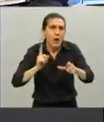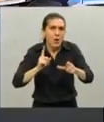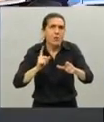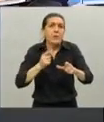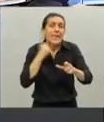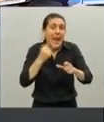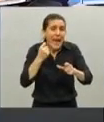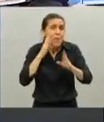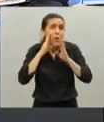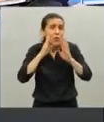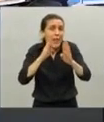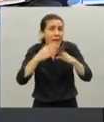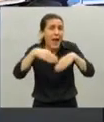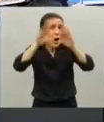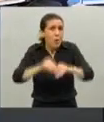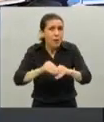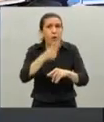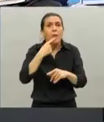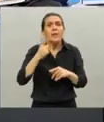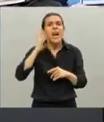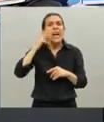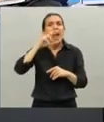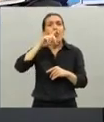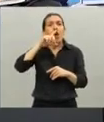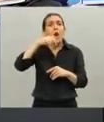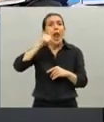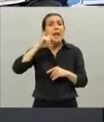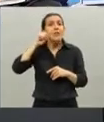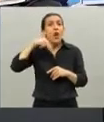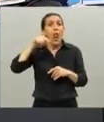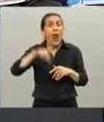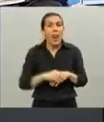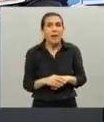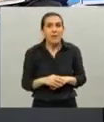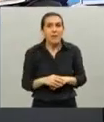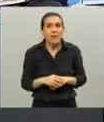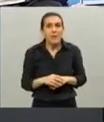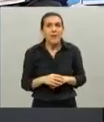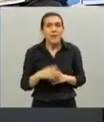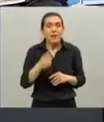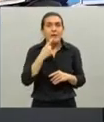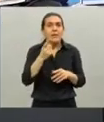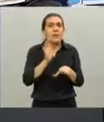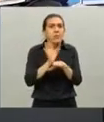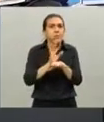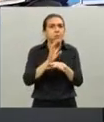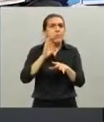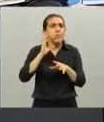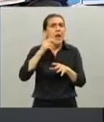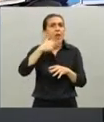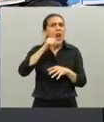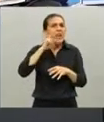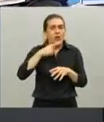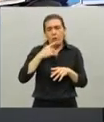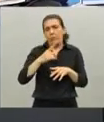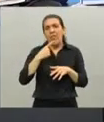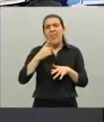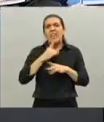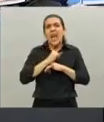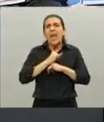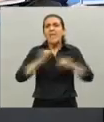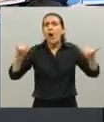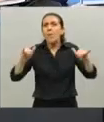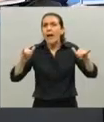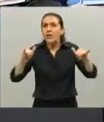presidente Claudio Leberoni de Radio Nacional la Organización Mundial de la Salud ayer dio una información que